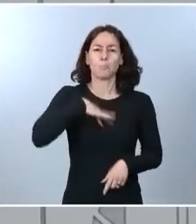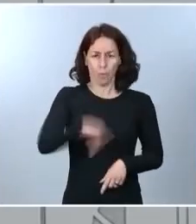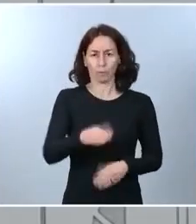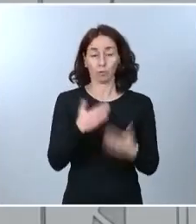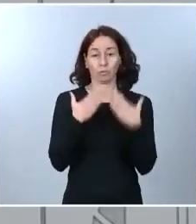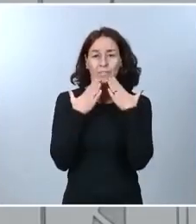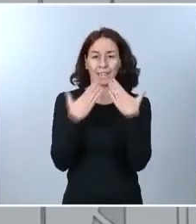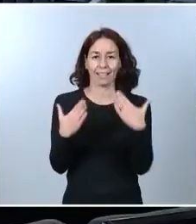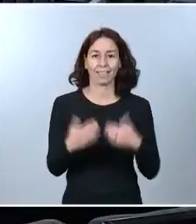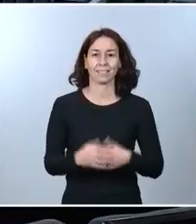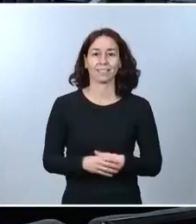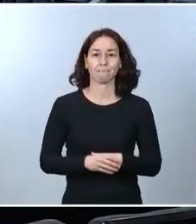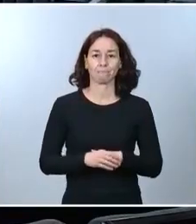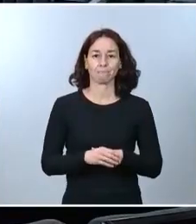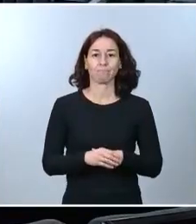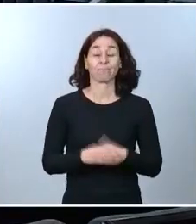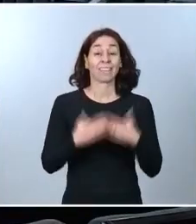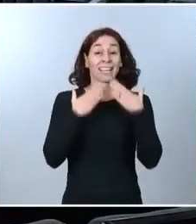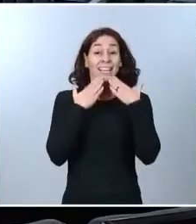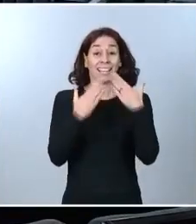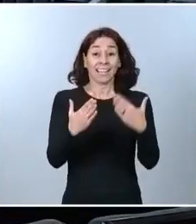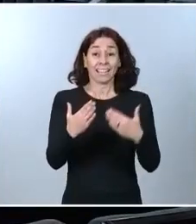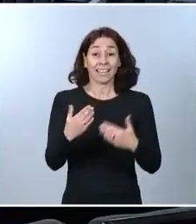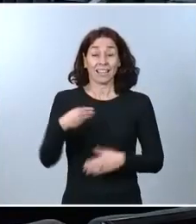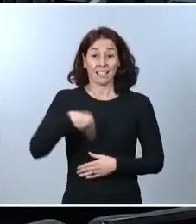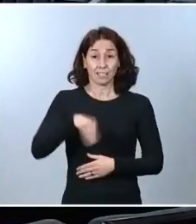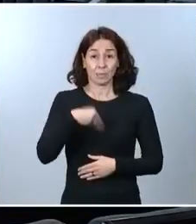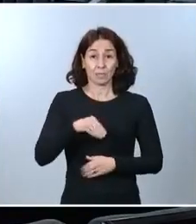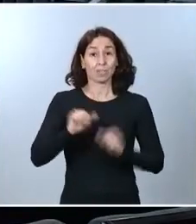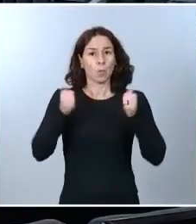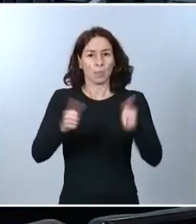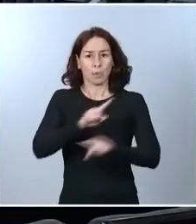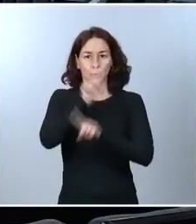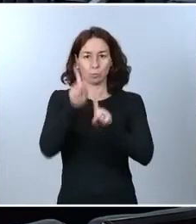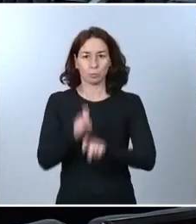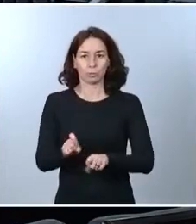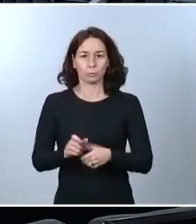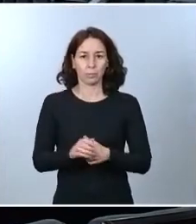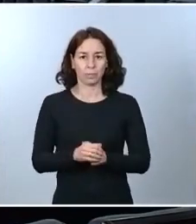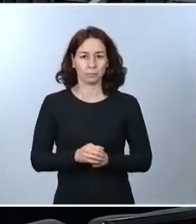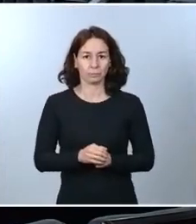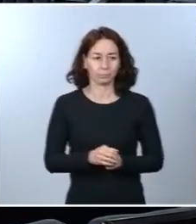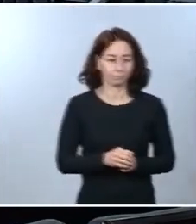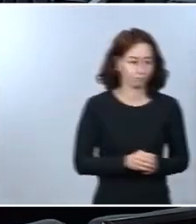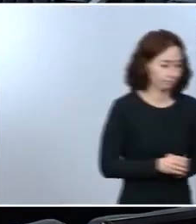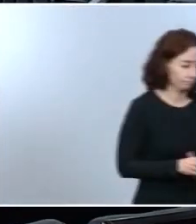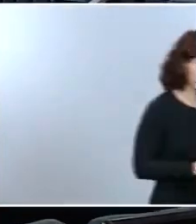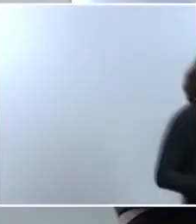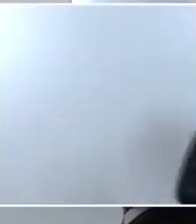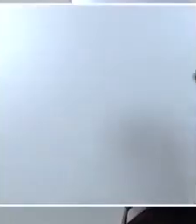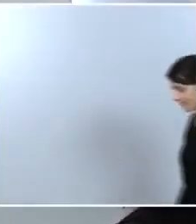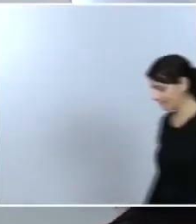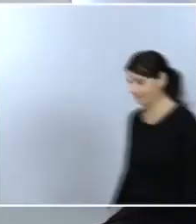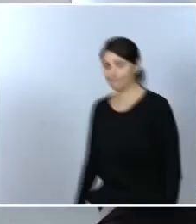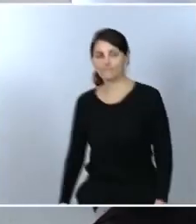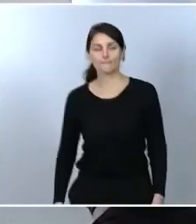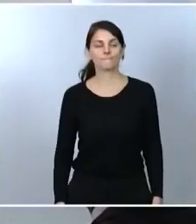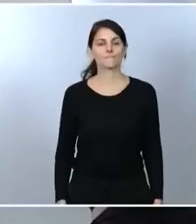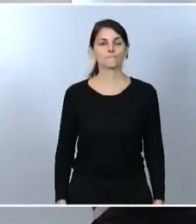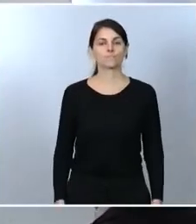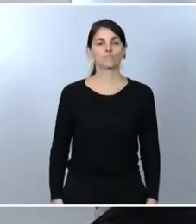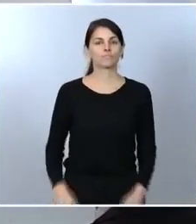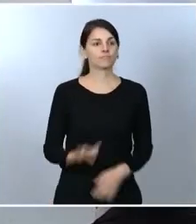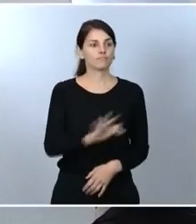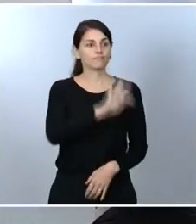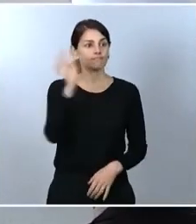Gracias, presidente. Comenzamos con las preguntas de los periodistas. Son decenas de los que están conectados por videoconferencia. Vamos a ver si